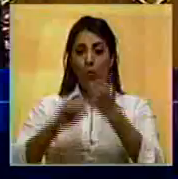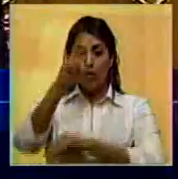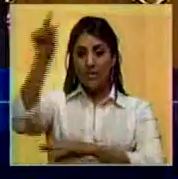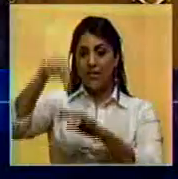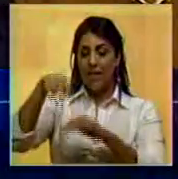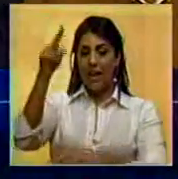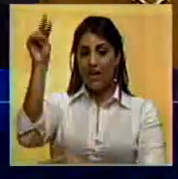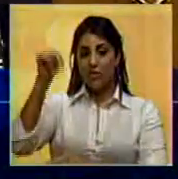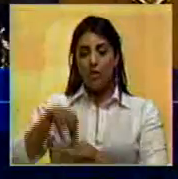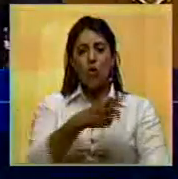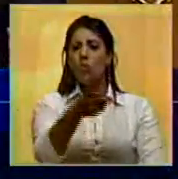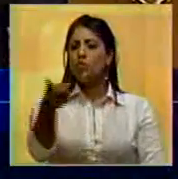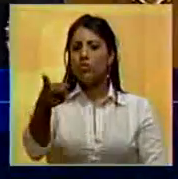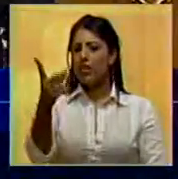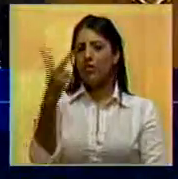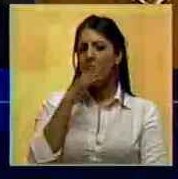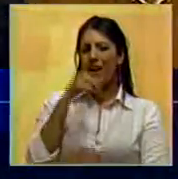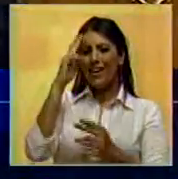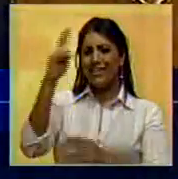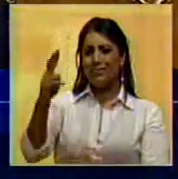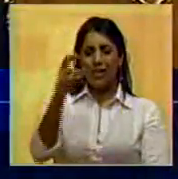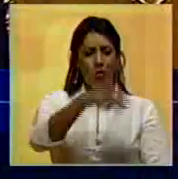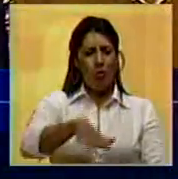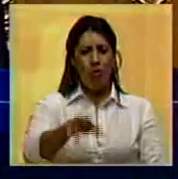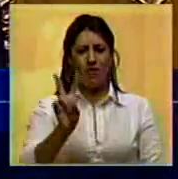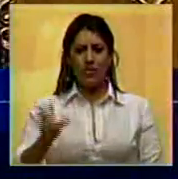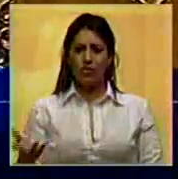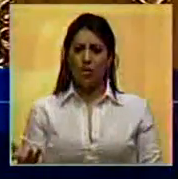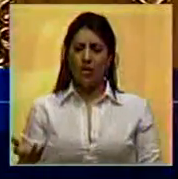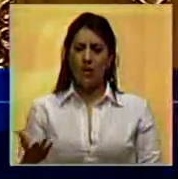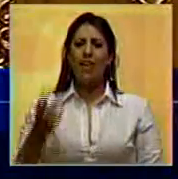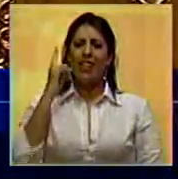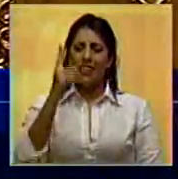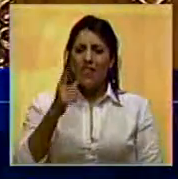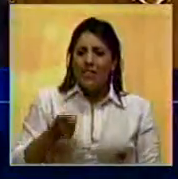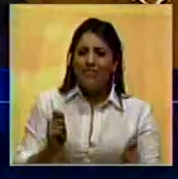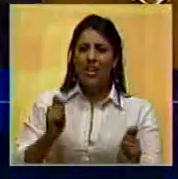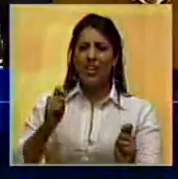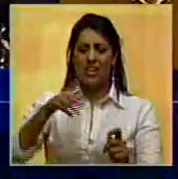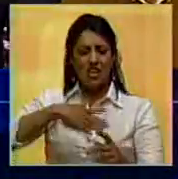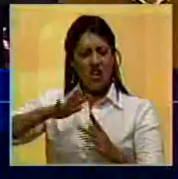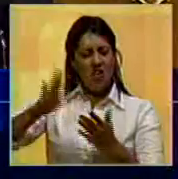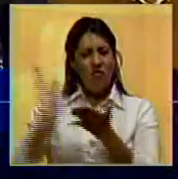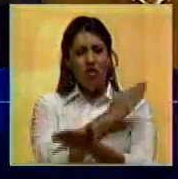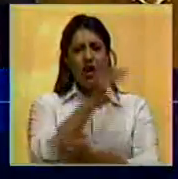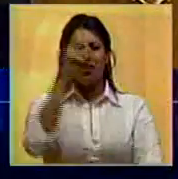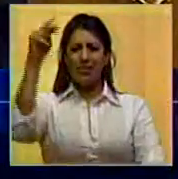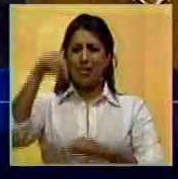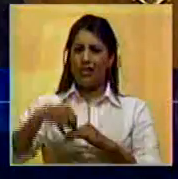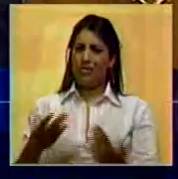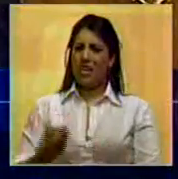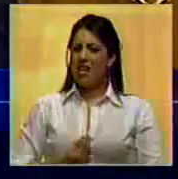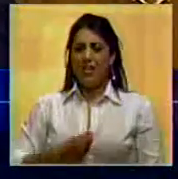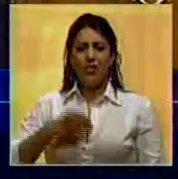nacional y ustedes no respetan al pueblo venezolano y quieren tratar de anular esta asamblea nacional